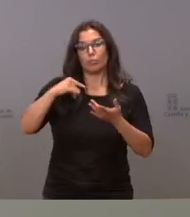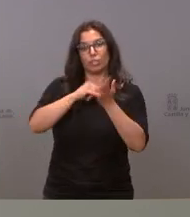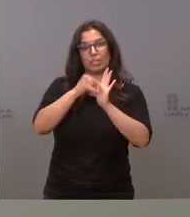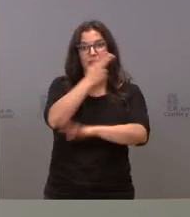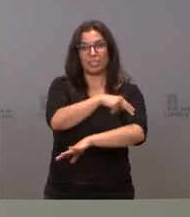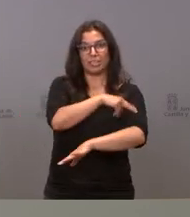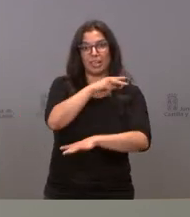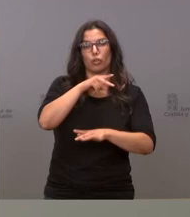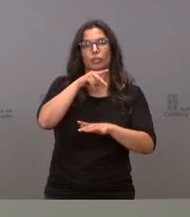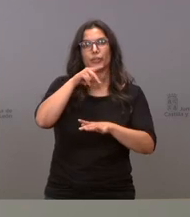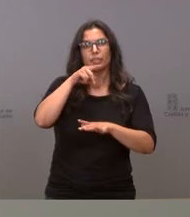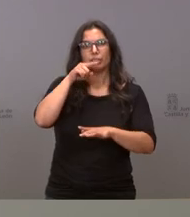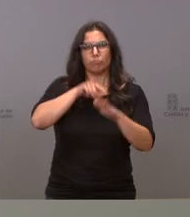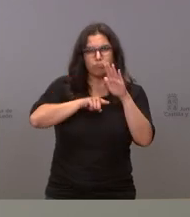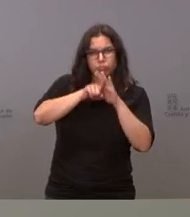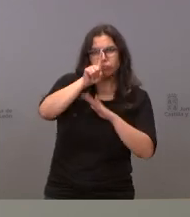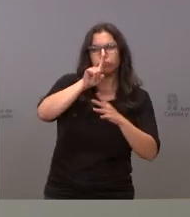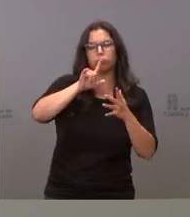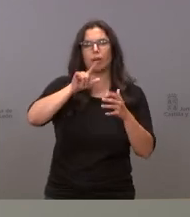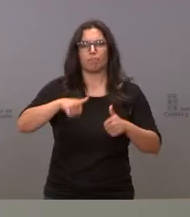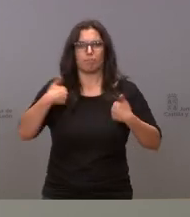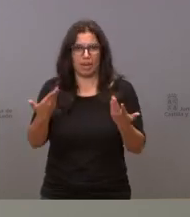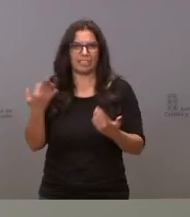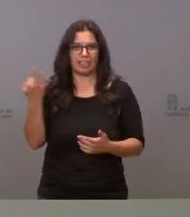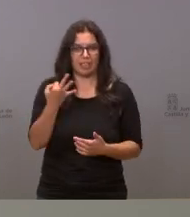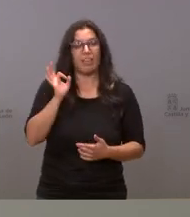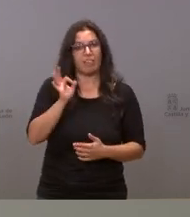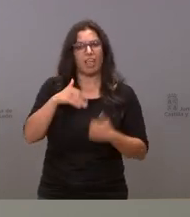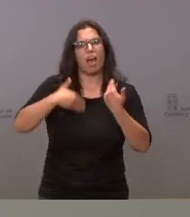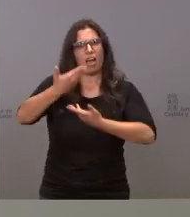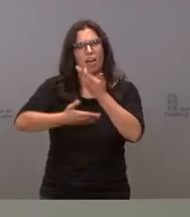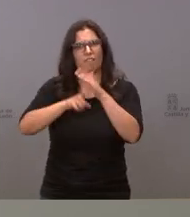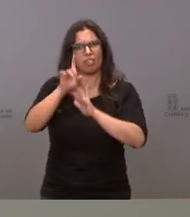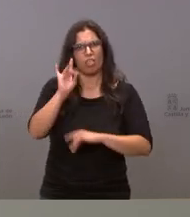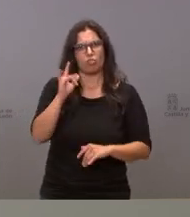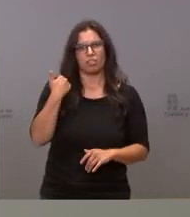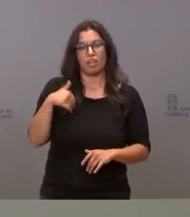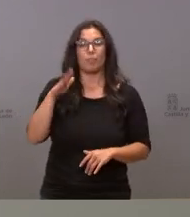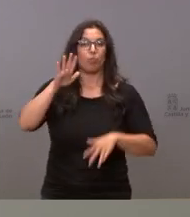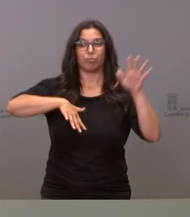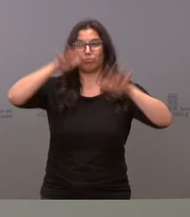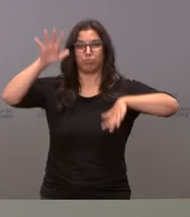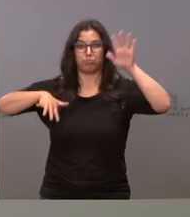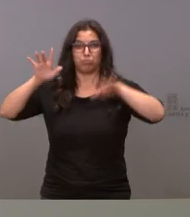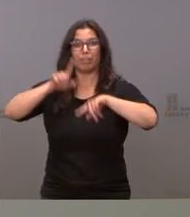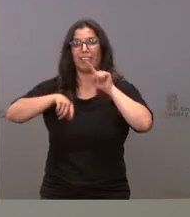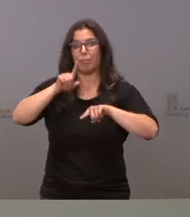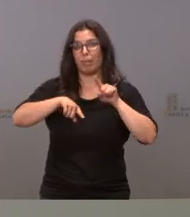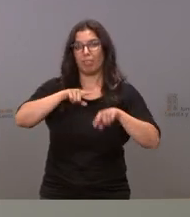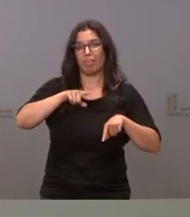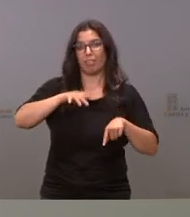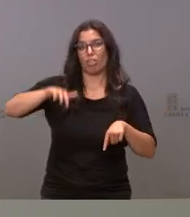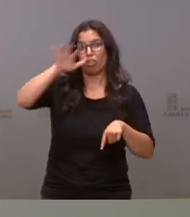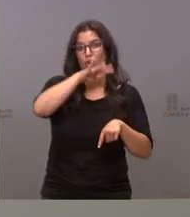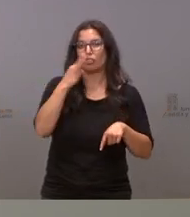sanitario tiene que ser aún mayor de lo que tenemos ahora si ha avanzado mucho pero es heterogéneo en diferentes sitios y por lo tanto